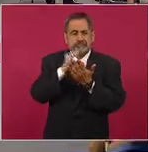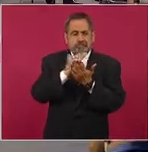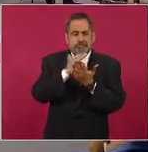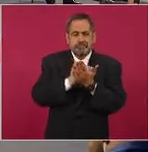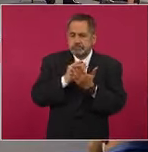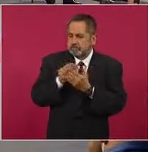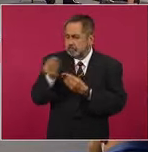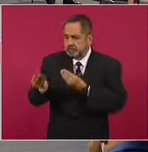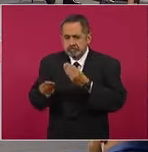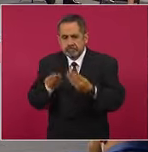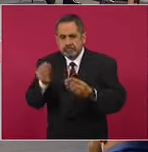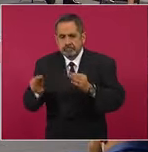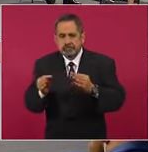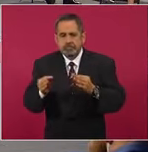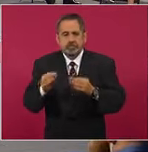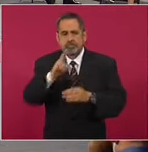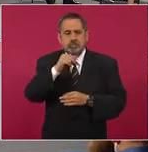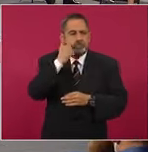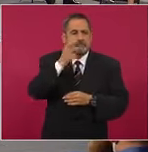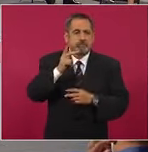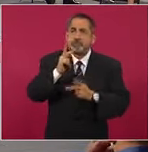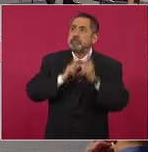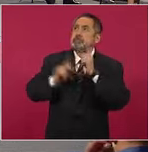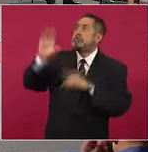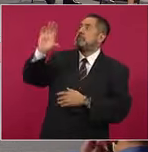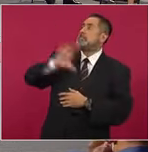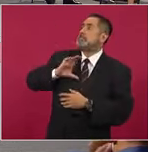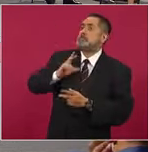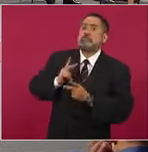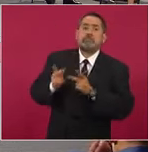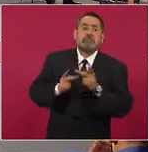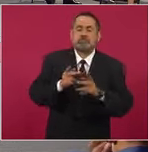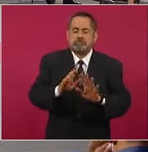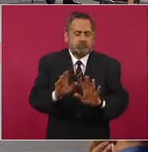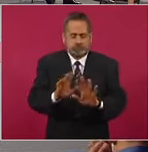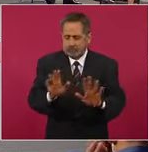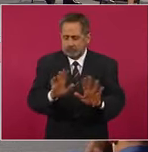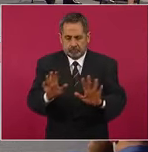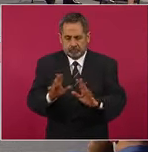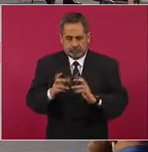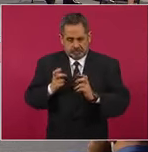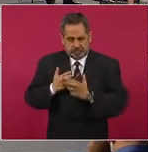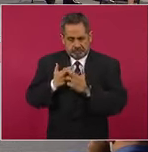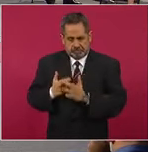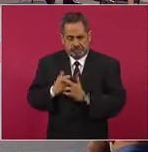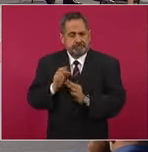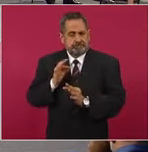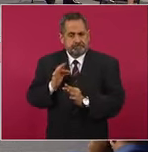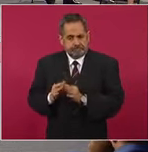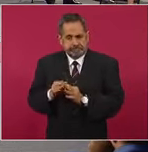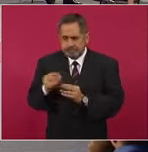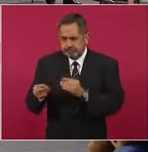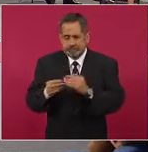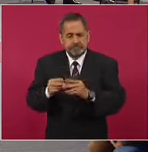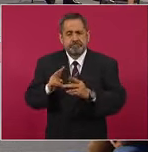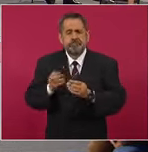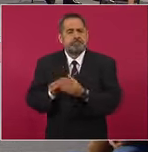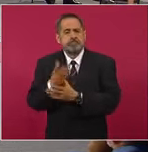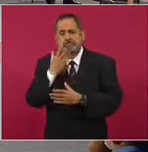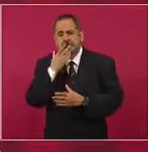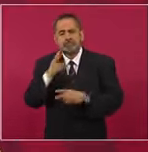no queremos endeudar al país. Entonces, ya vamos a salir como vamos,